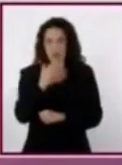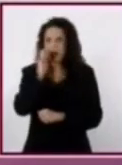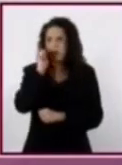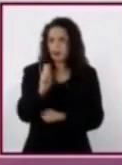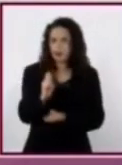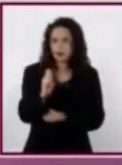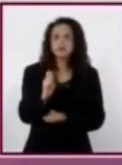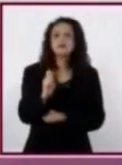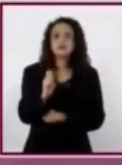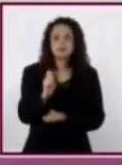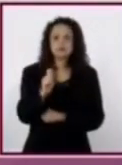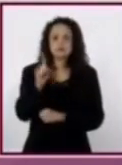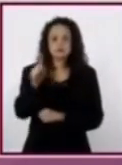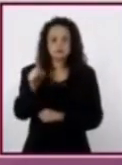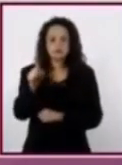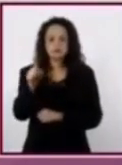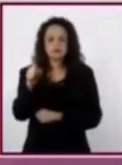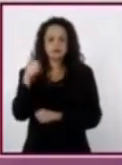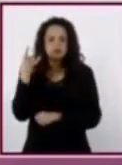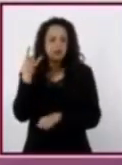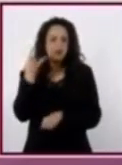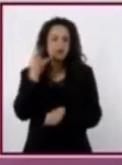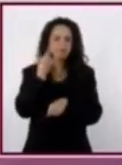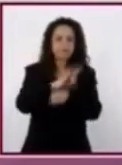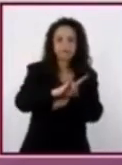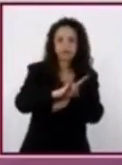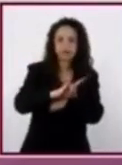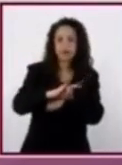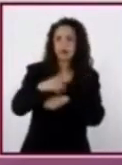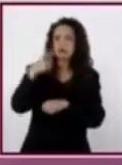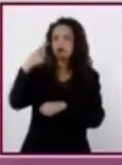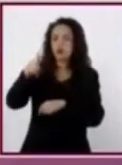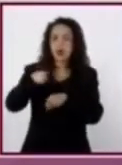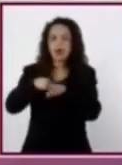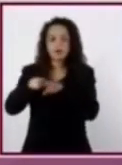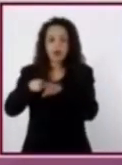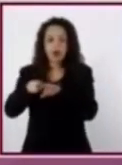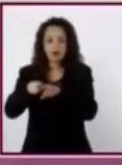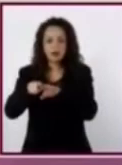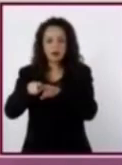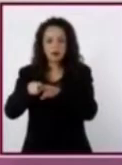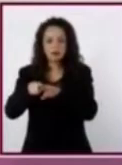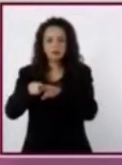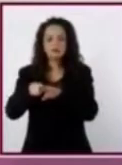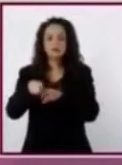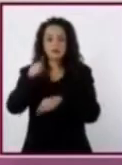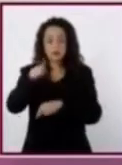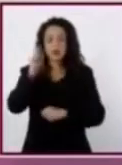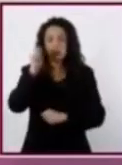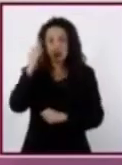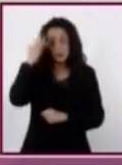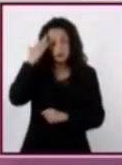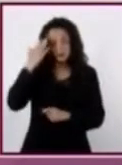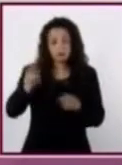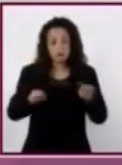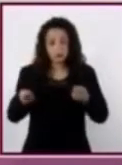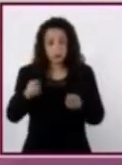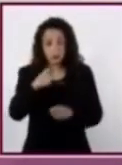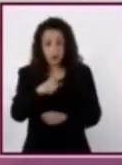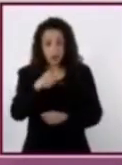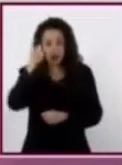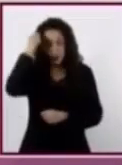traición de Ixtlil Xochitl a su hermano Cacamac, gobernante de Texcoco. ¿Qué más